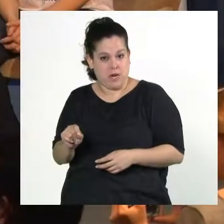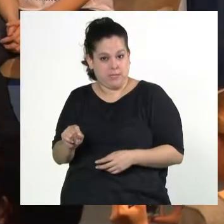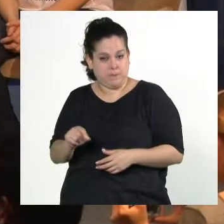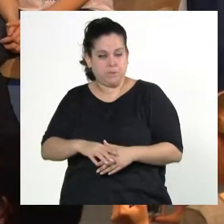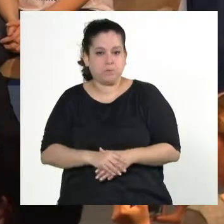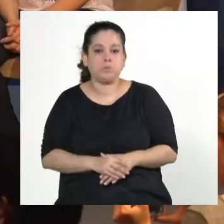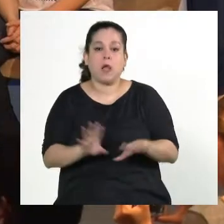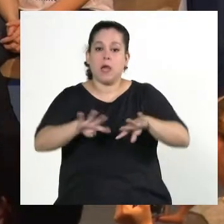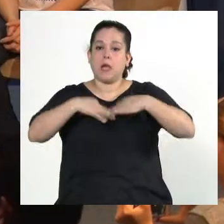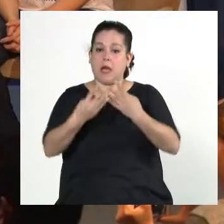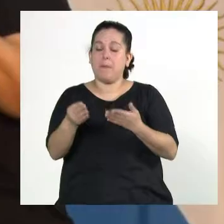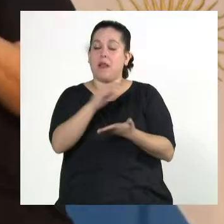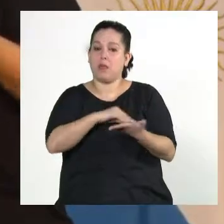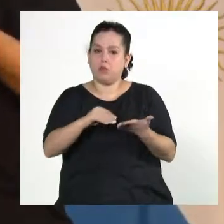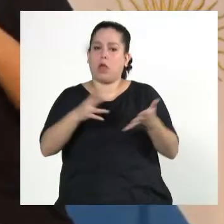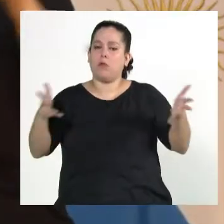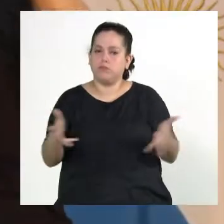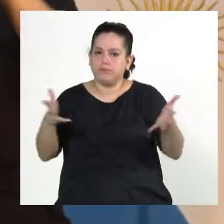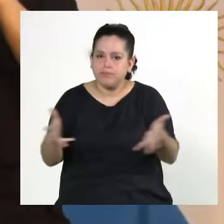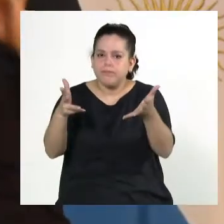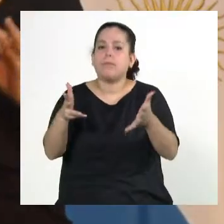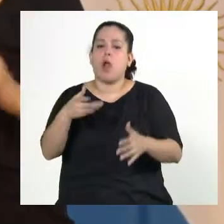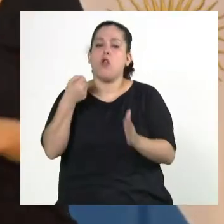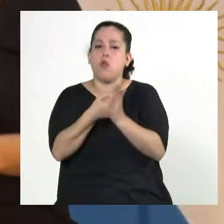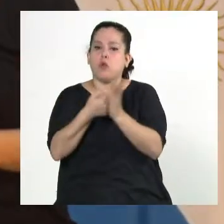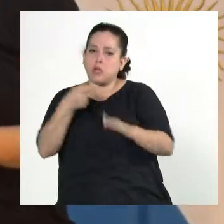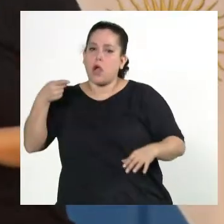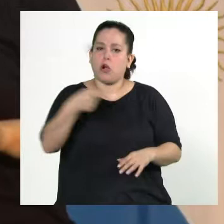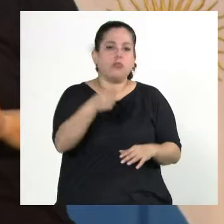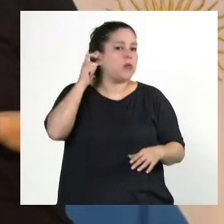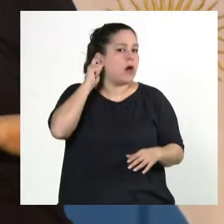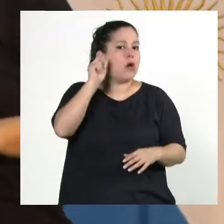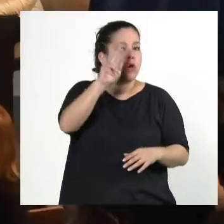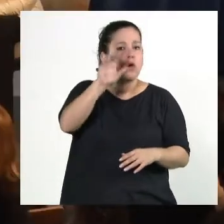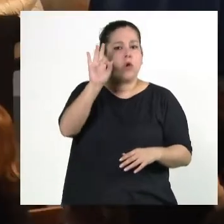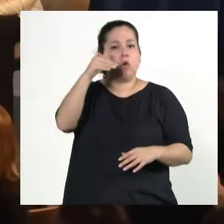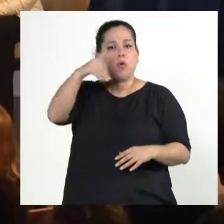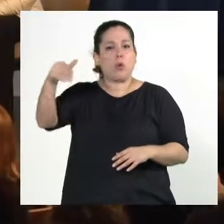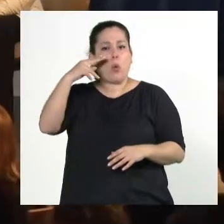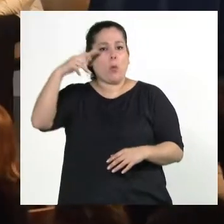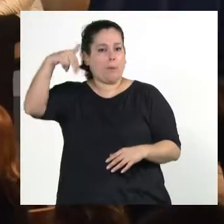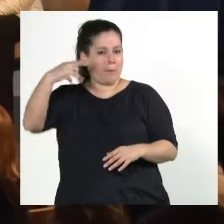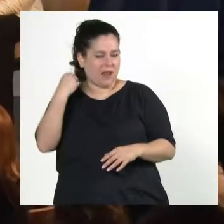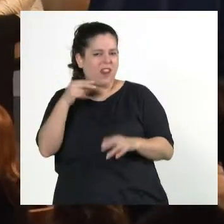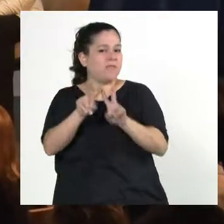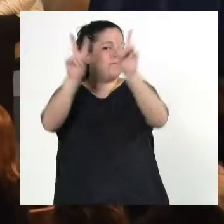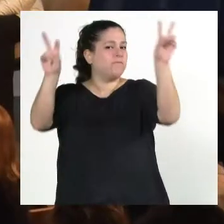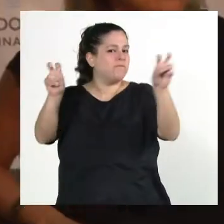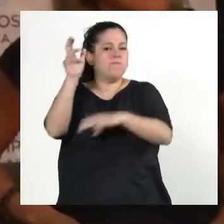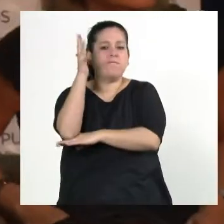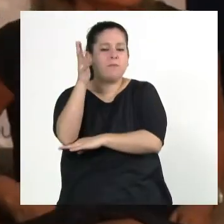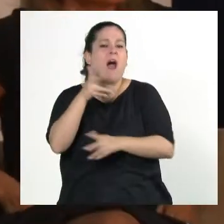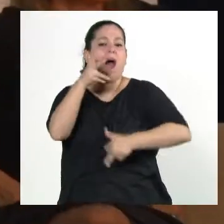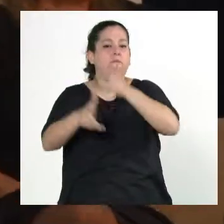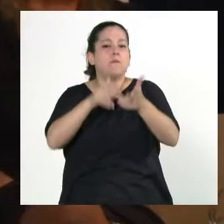Diputados promovió la lucha contra el grooming. La Cámara de Diputados de la Nación realizó la jornada Hablemos de Grooming en Argentina, en el